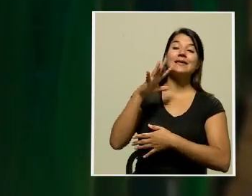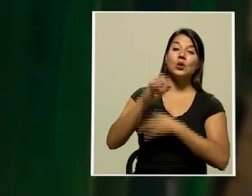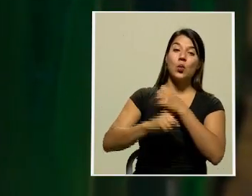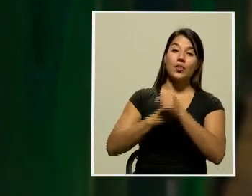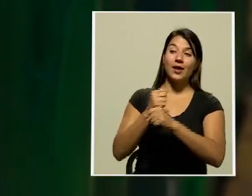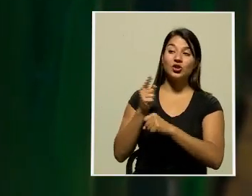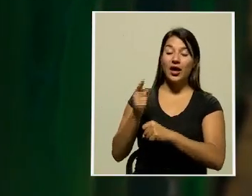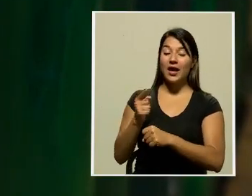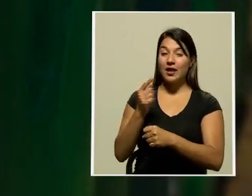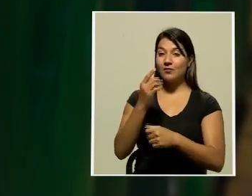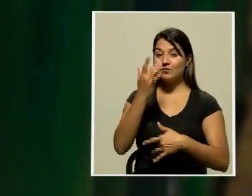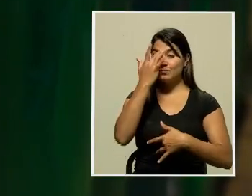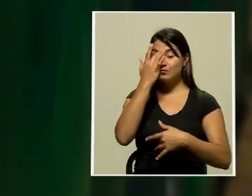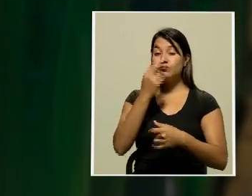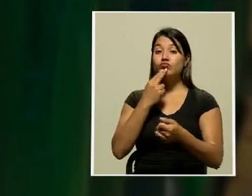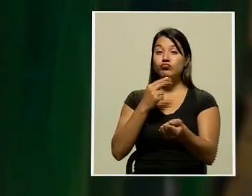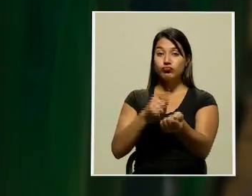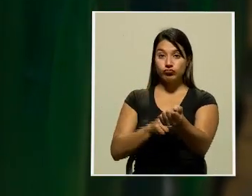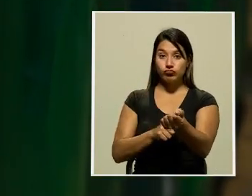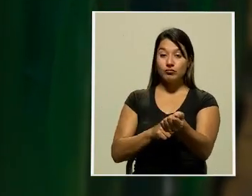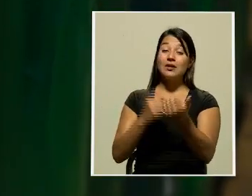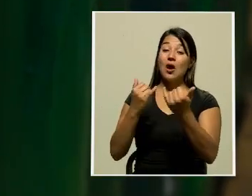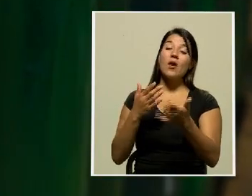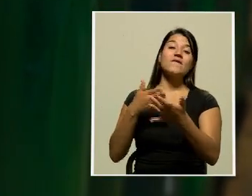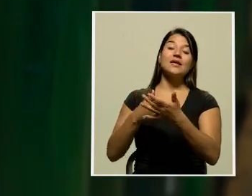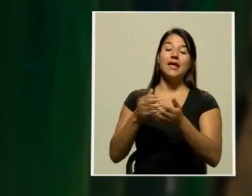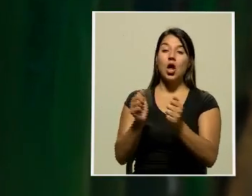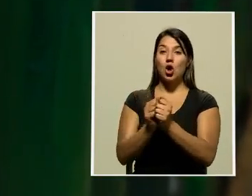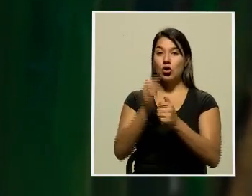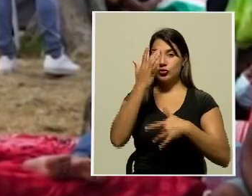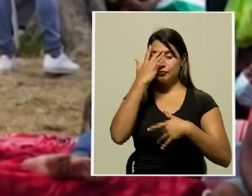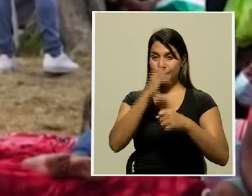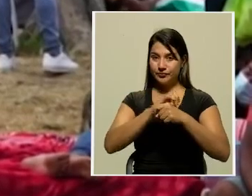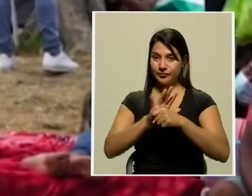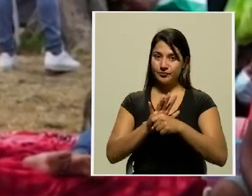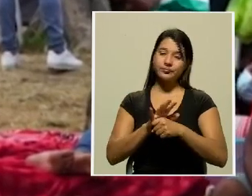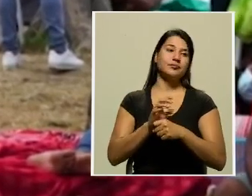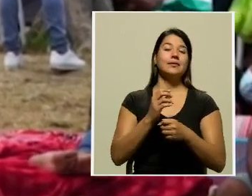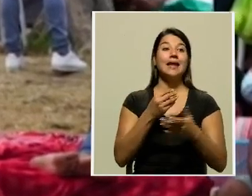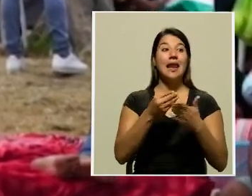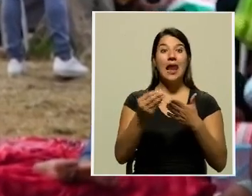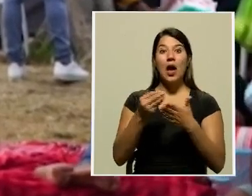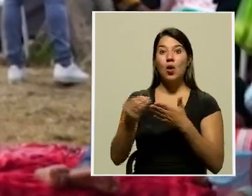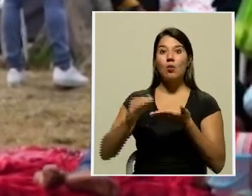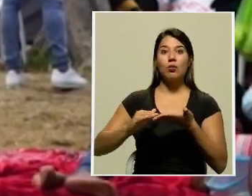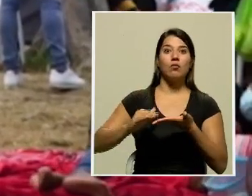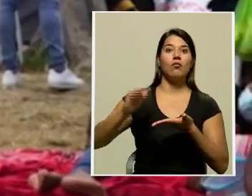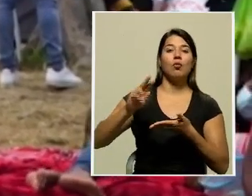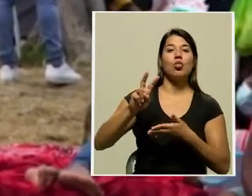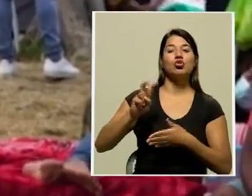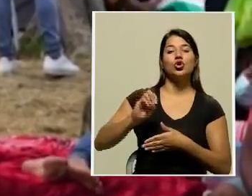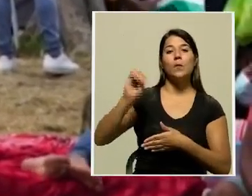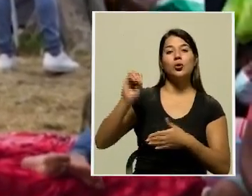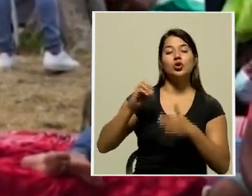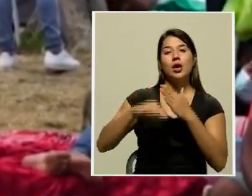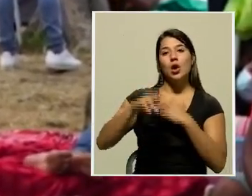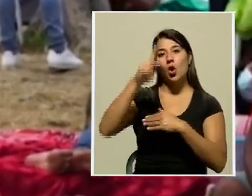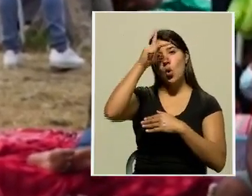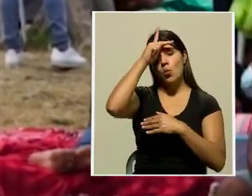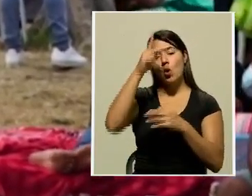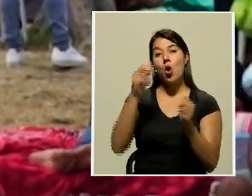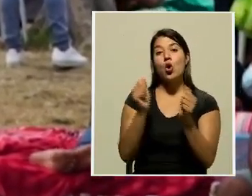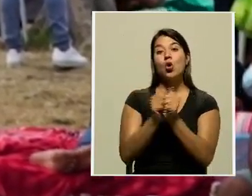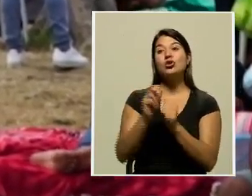comprometidos por el coronavirus. La demanda por oxígeno medicinal creció en 200% en Perú con la segunda ola de la pandemia,